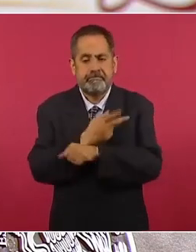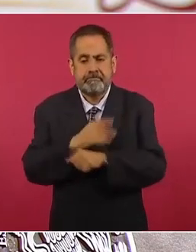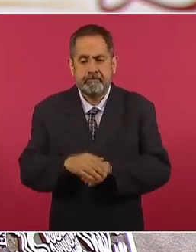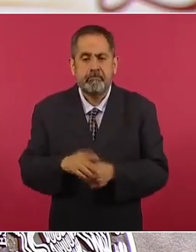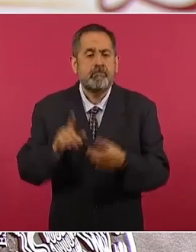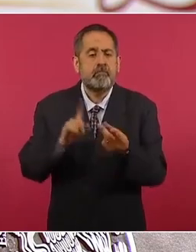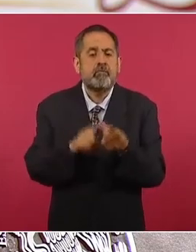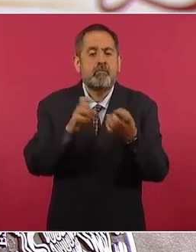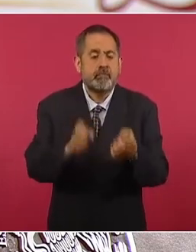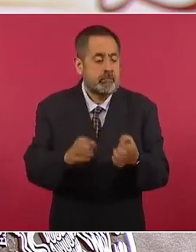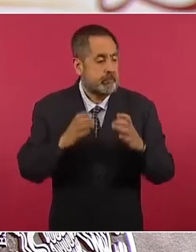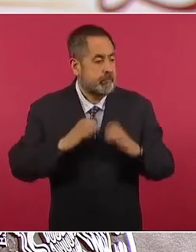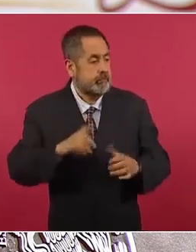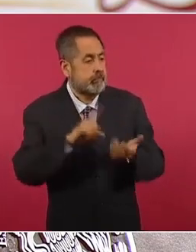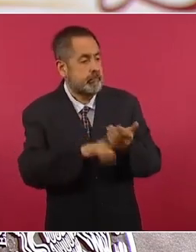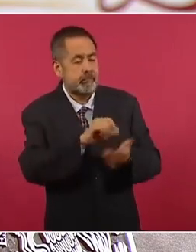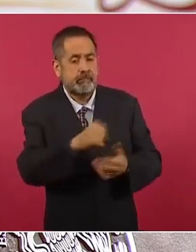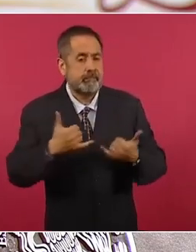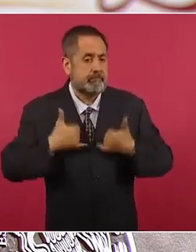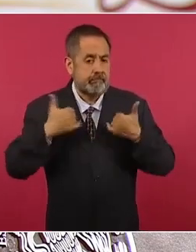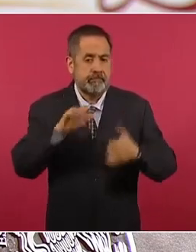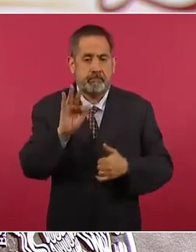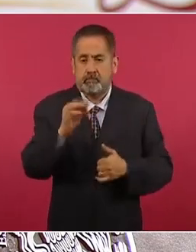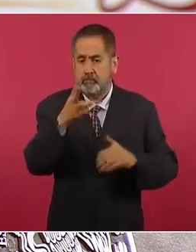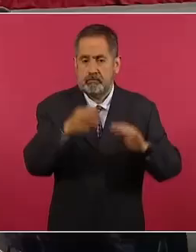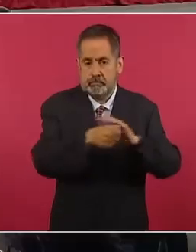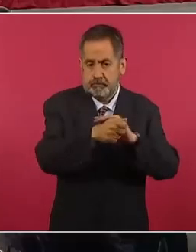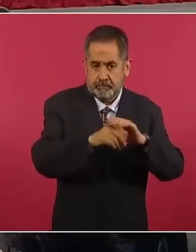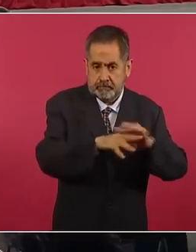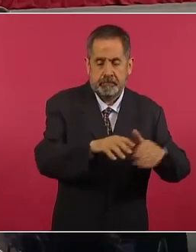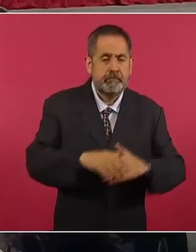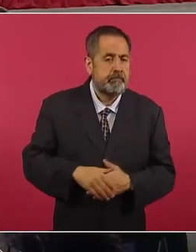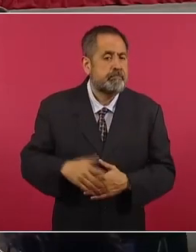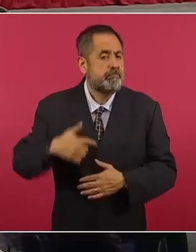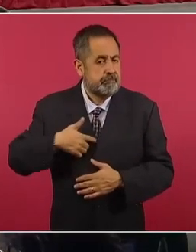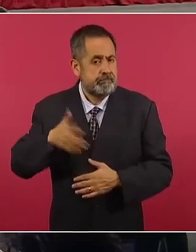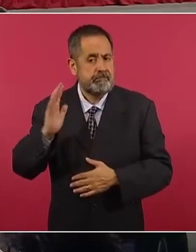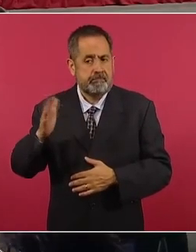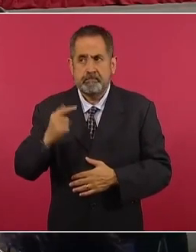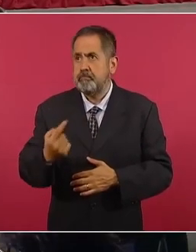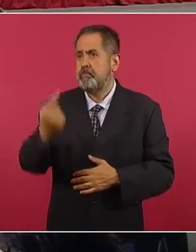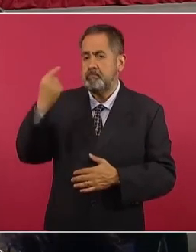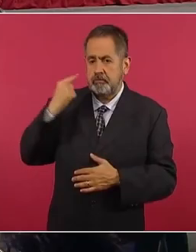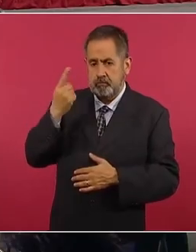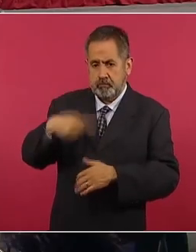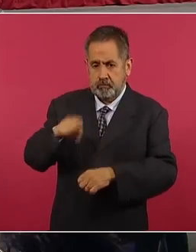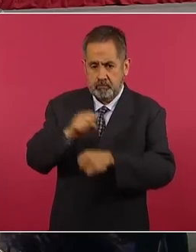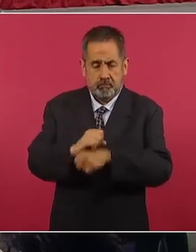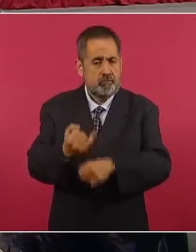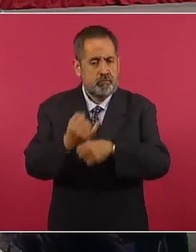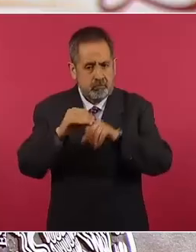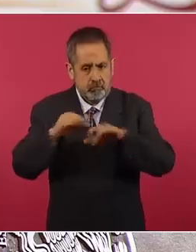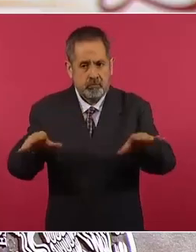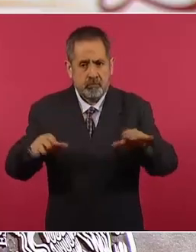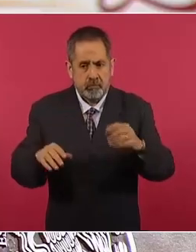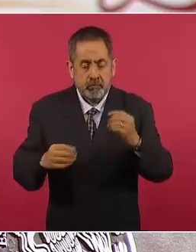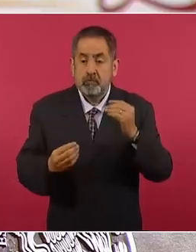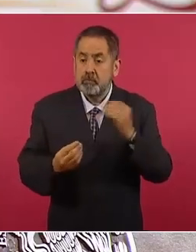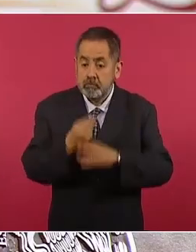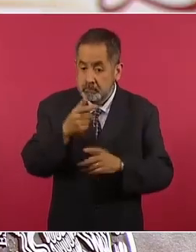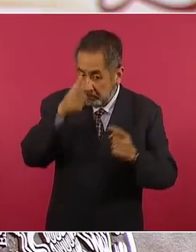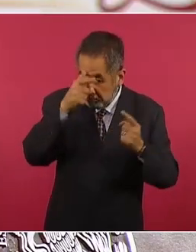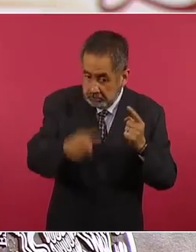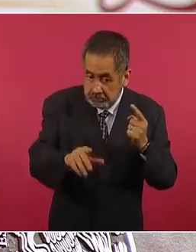están los muchachos. Hemos informado ya, desde la semana pasada, de los nuevos hallazgos